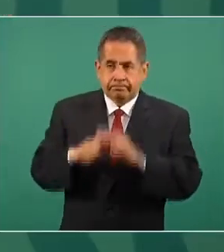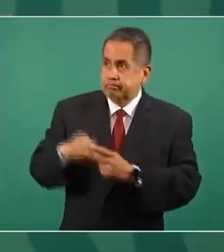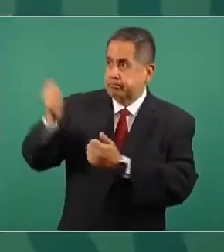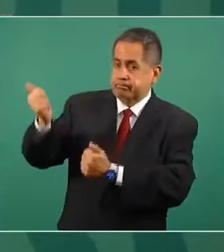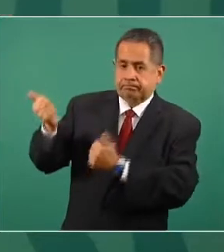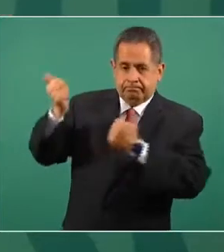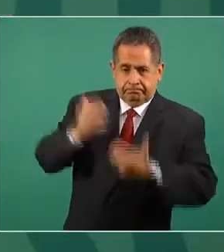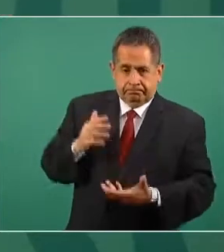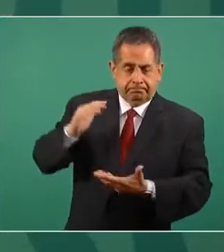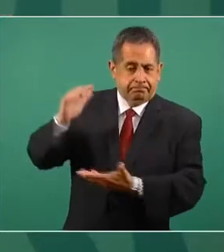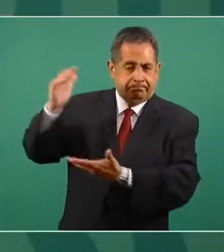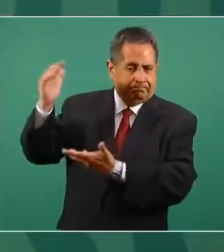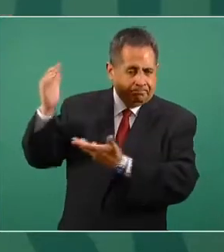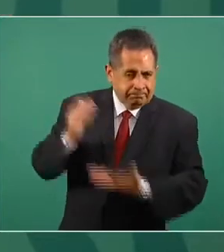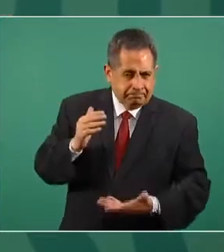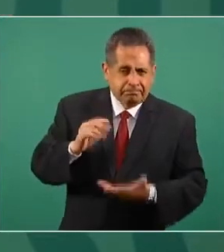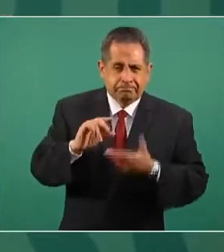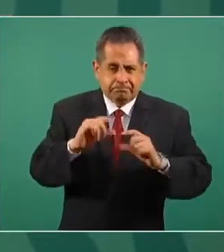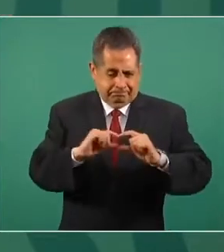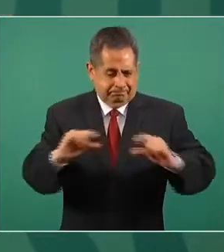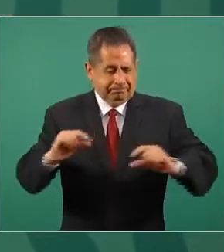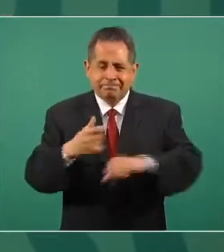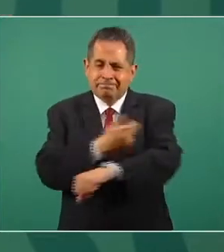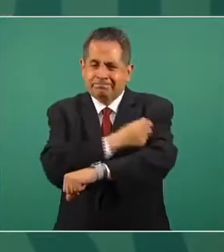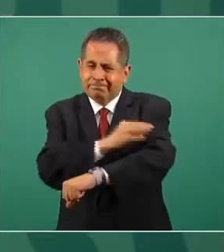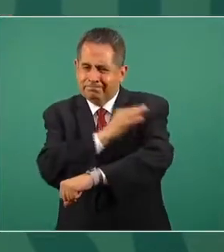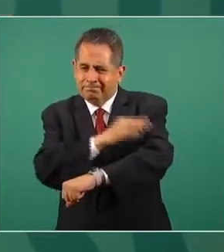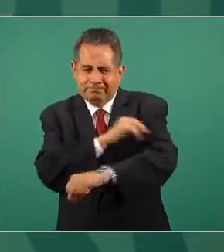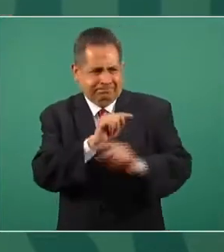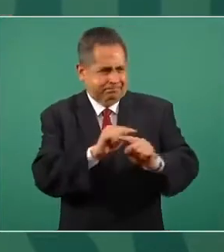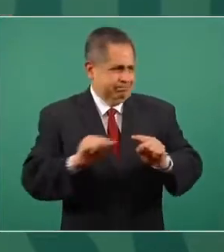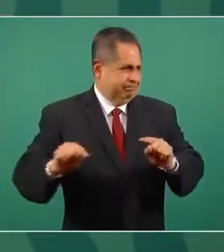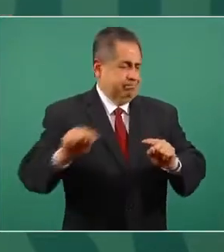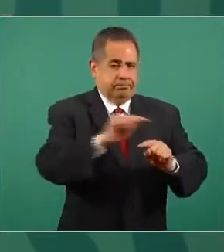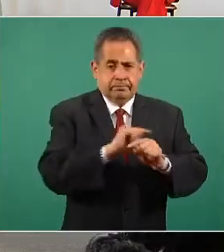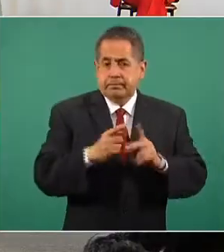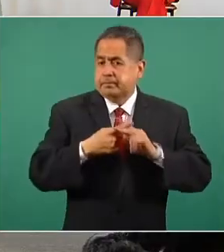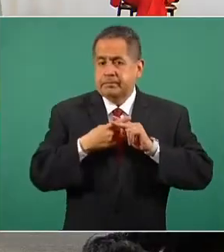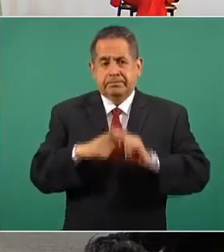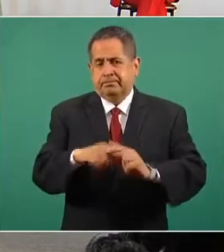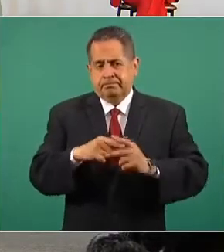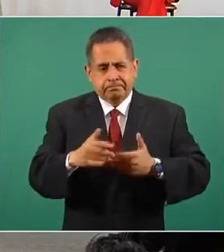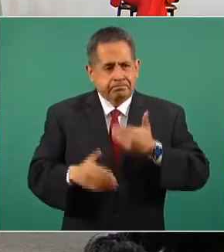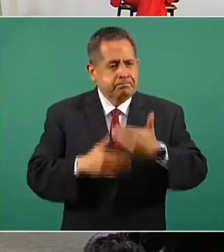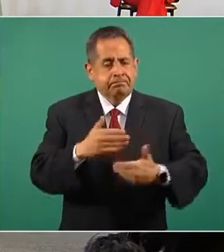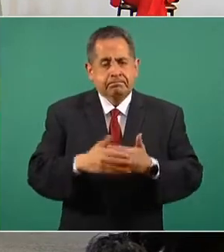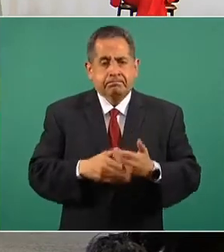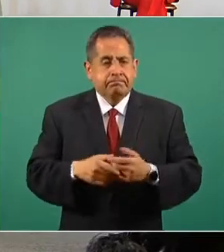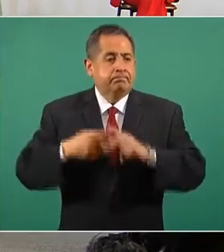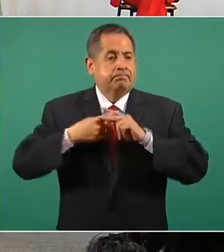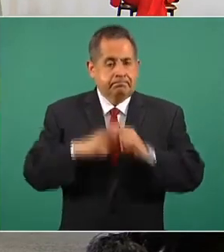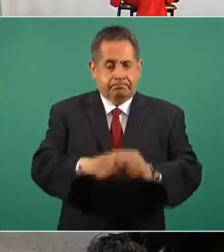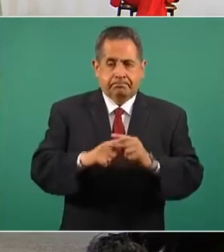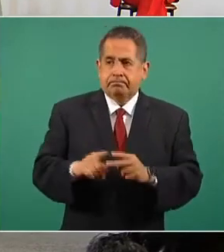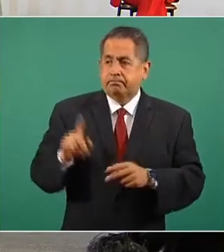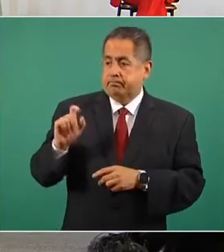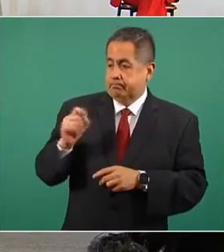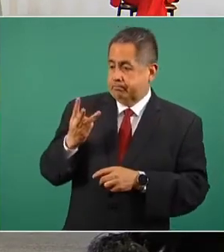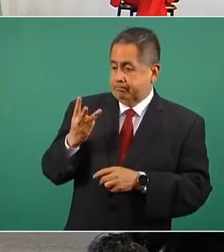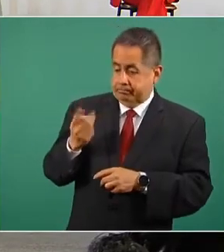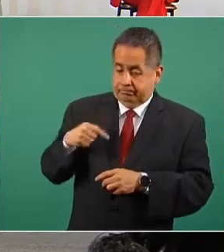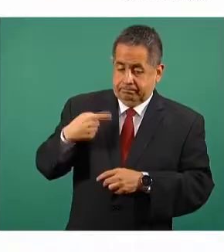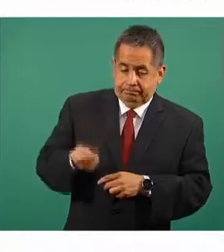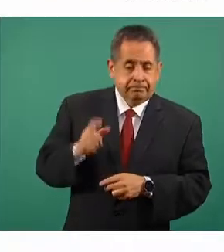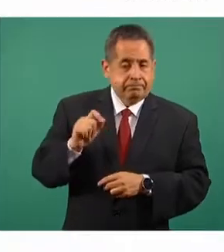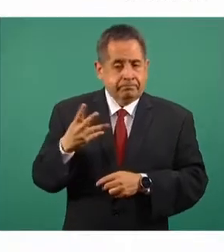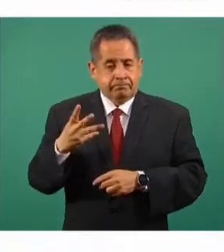embarques y desde el 24 de de diciembre, más bien, se empezaron a aplicar las vacunas. Las vacunas llegaron el 23 y el